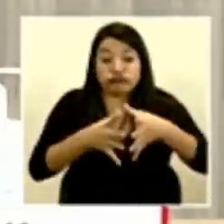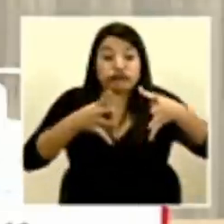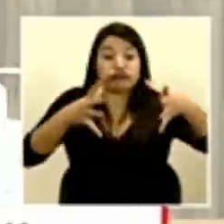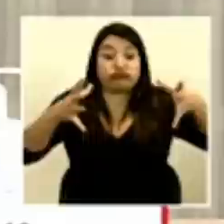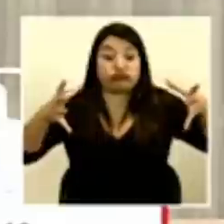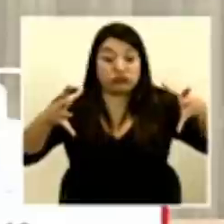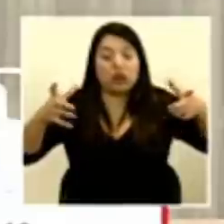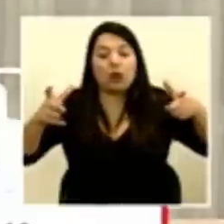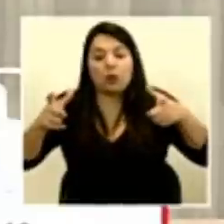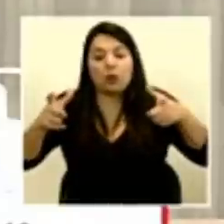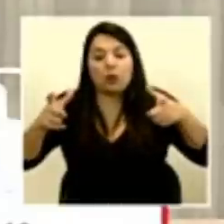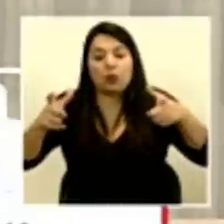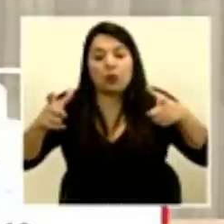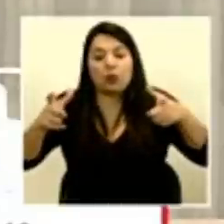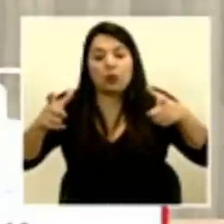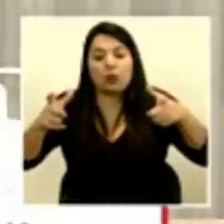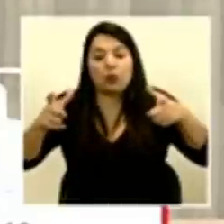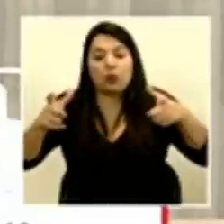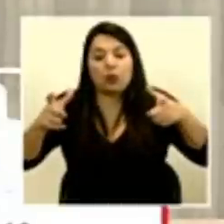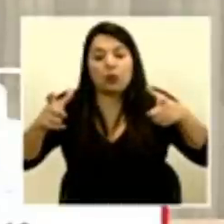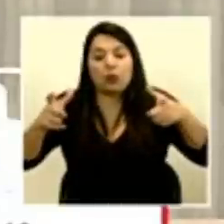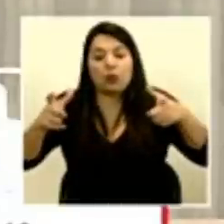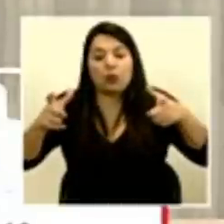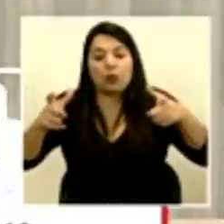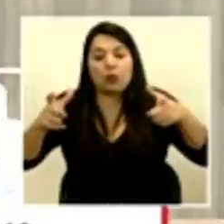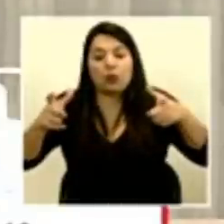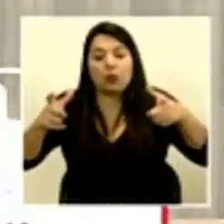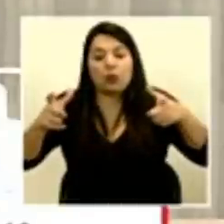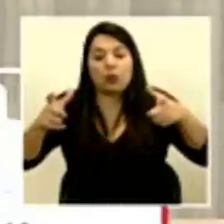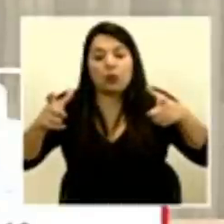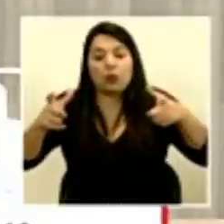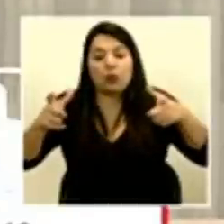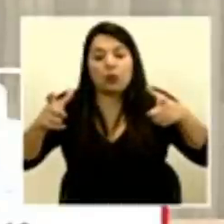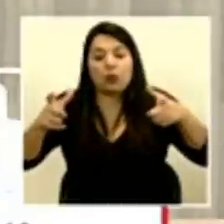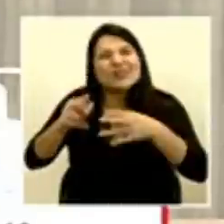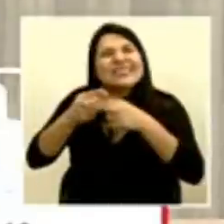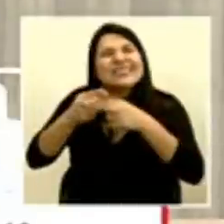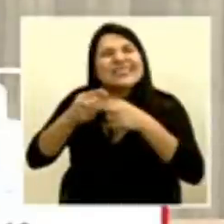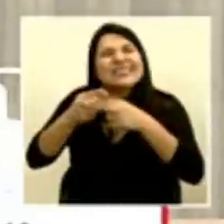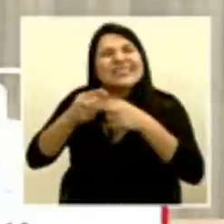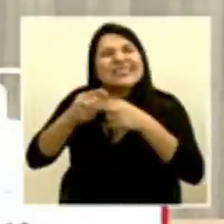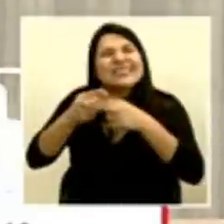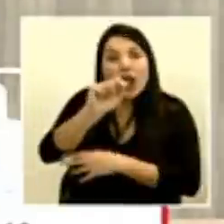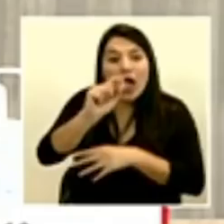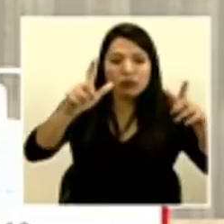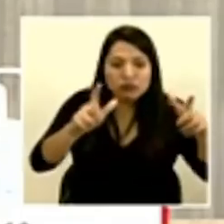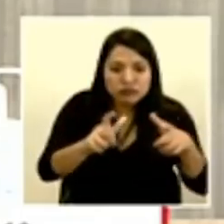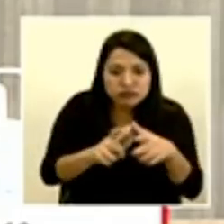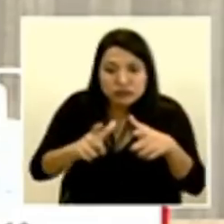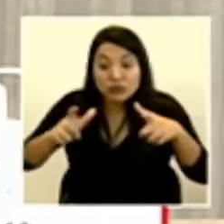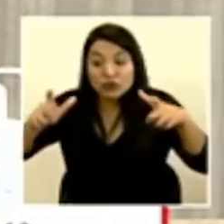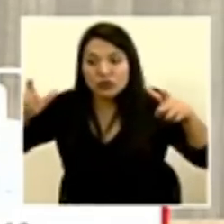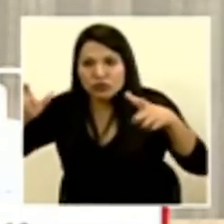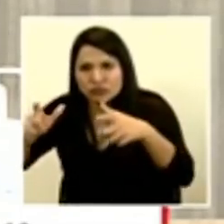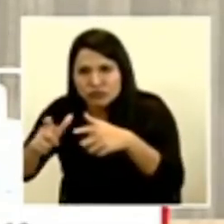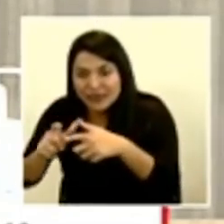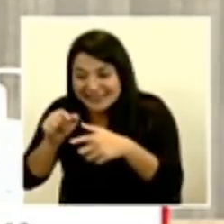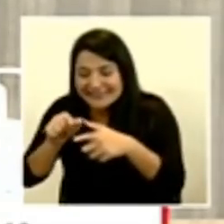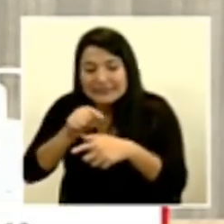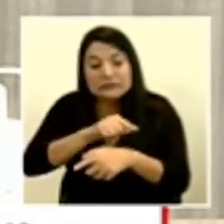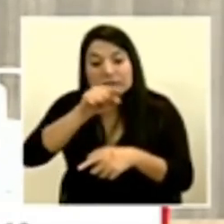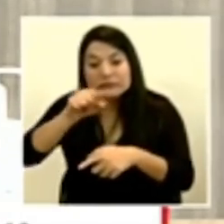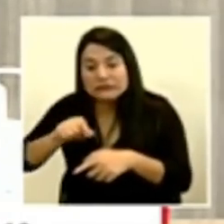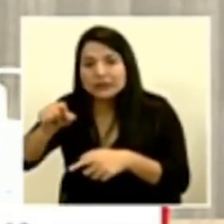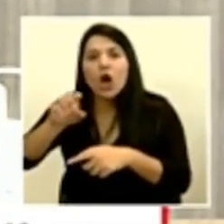casos baja pero la cantidad de casos en otros países por ejemplo que no han aplicado medidas esa cantidad de personas que logran la